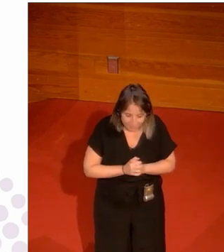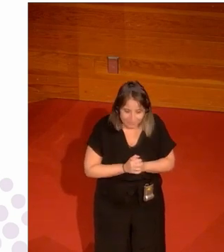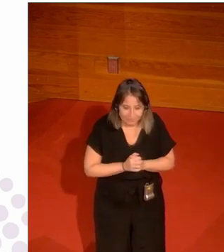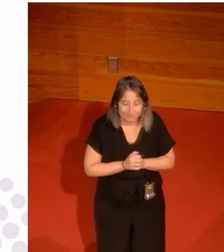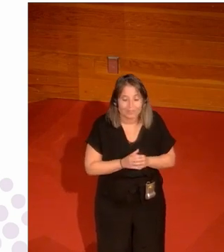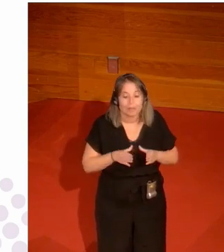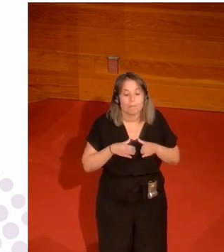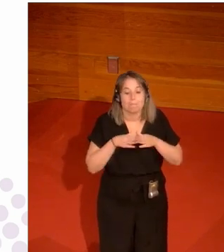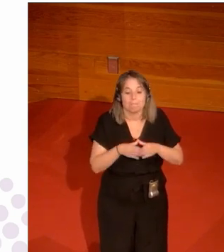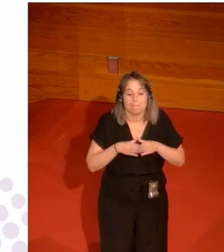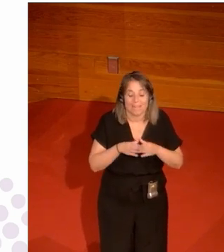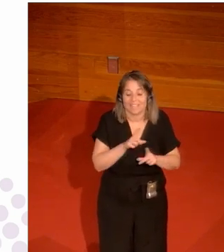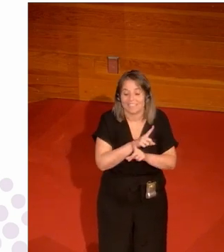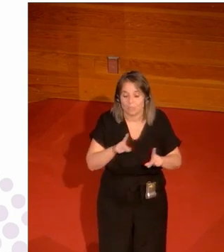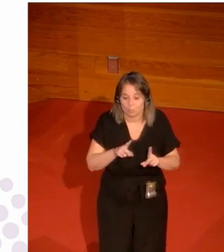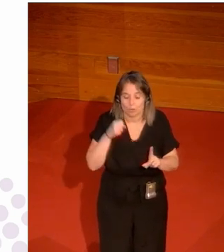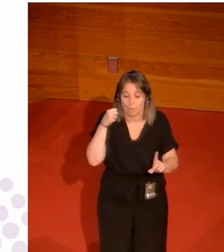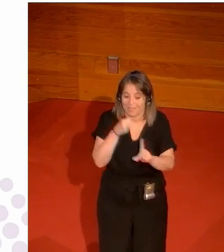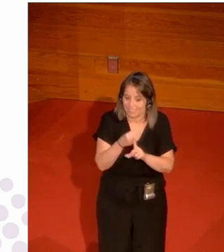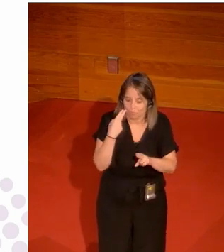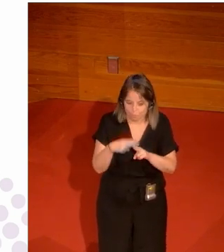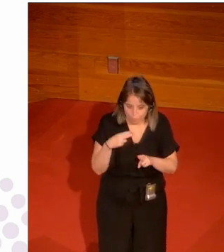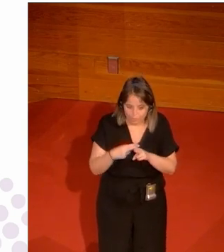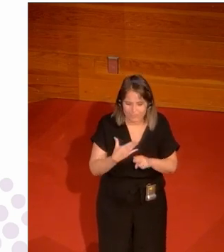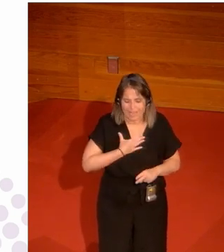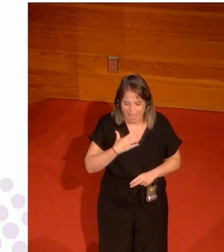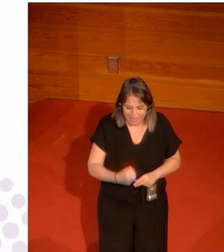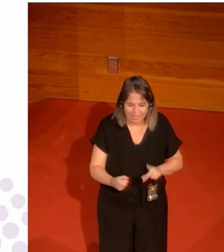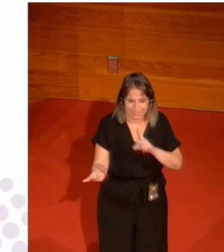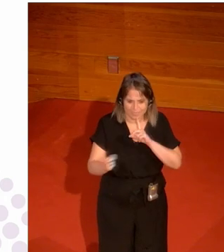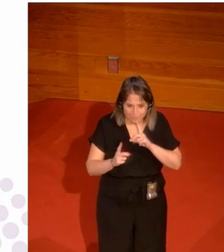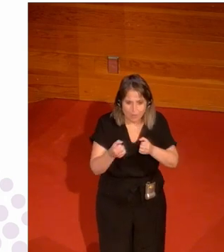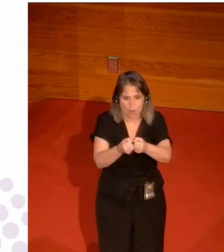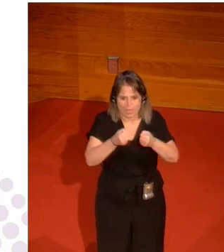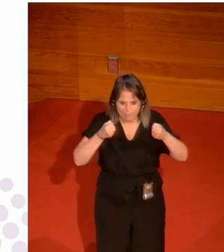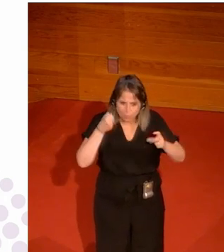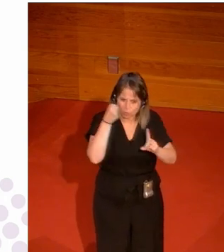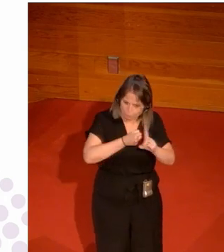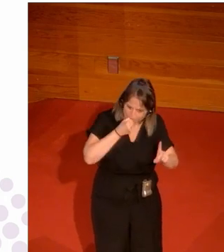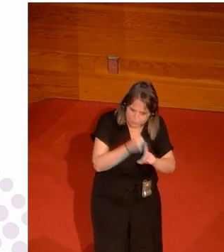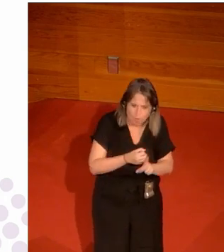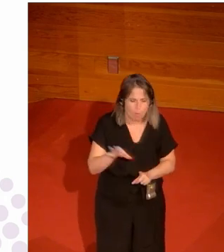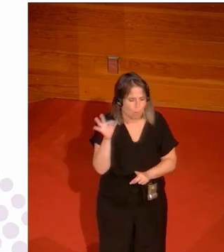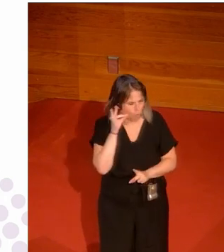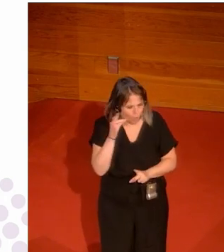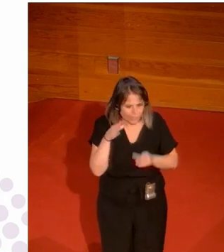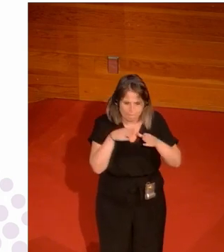saca aún con presión con presión política del alcalde de Bilbao de Macún de Instituto Asco de la Mujer